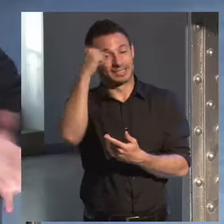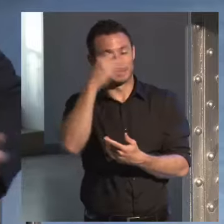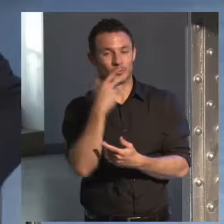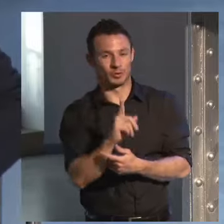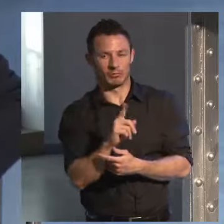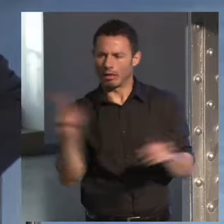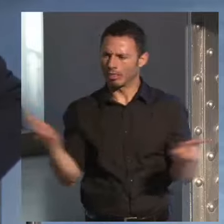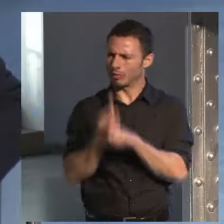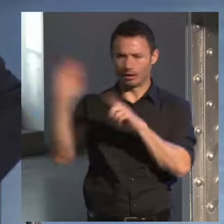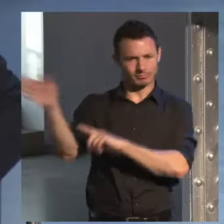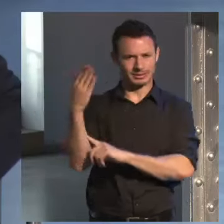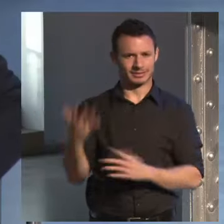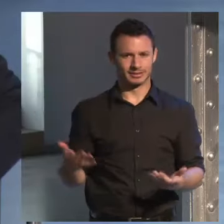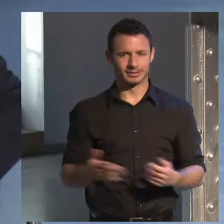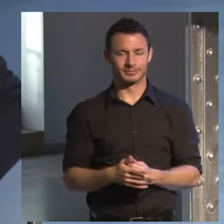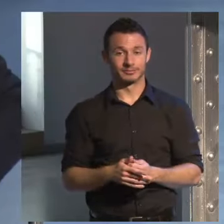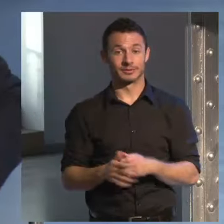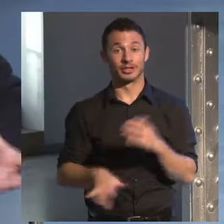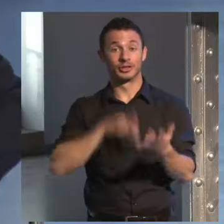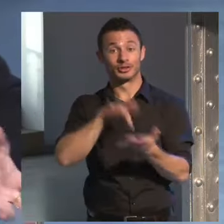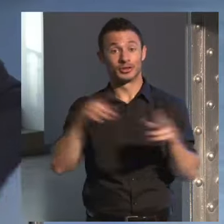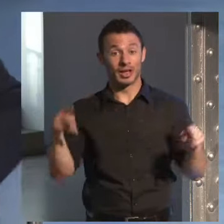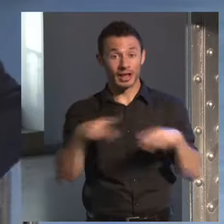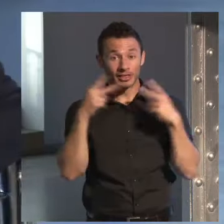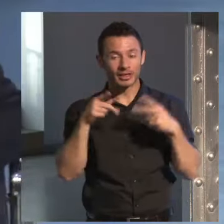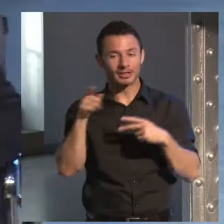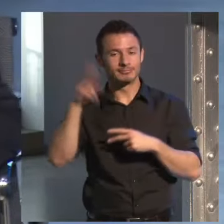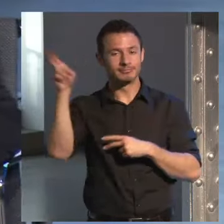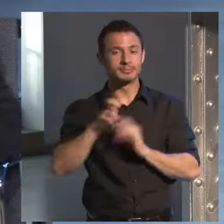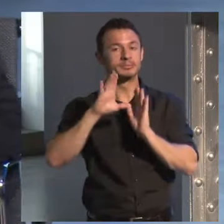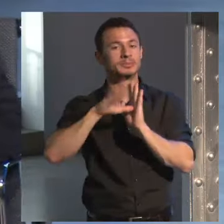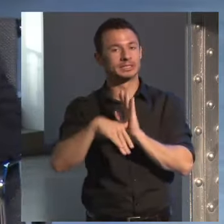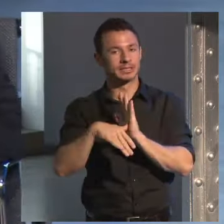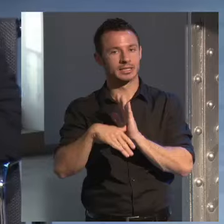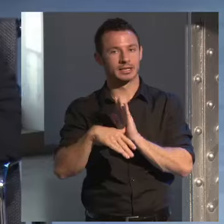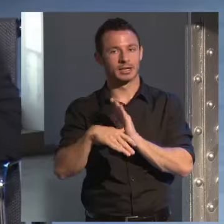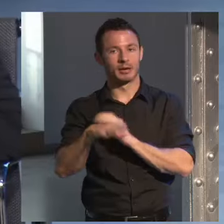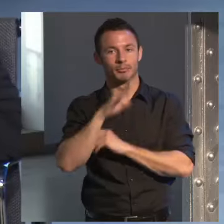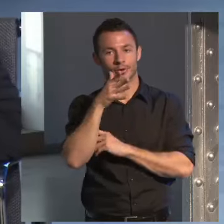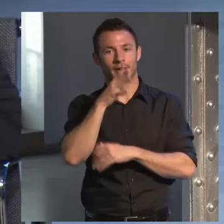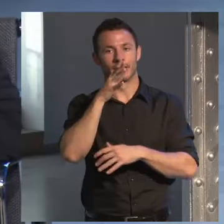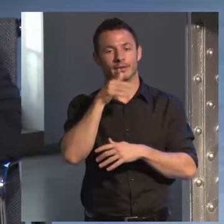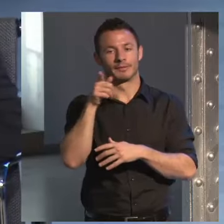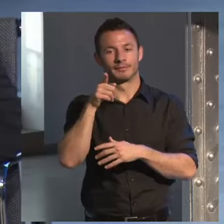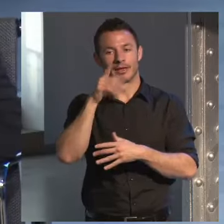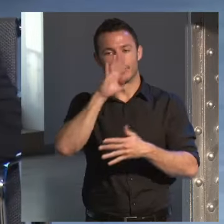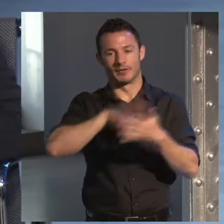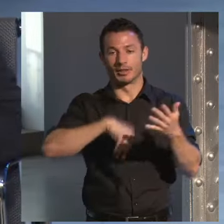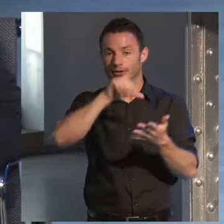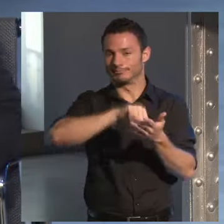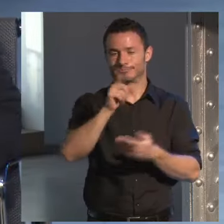no os lo presentas llegado el día llego un poco más tarde porque no era en Barcelona y ella venía desde Barcelona